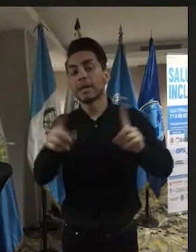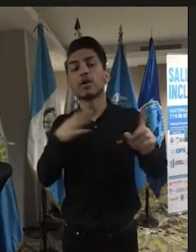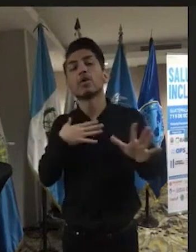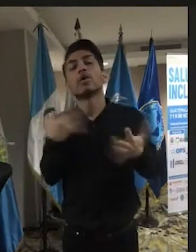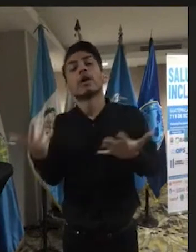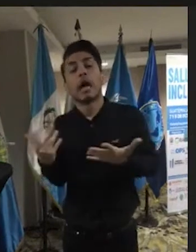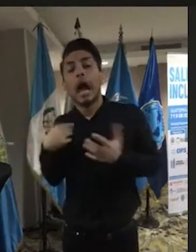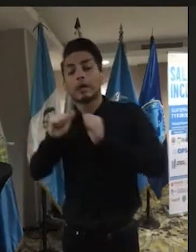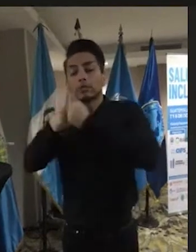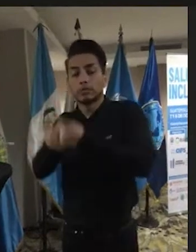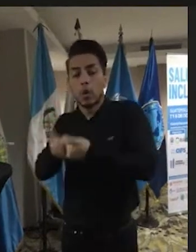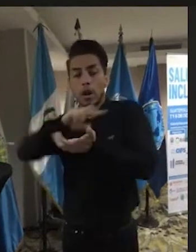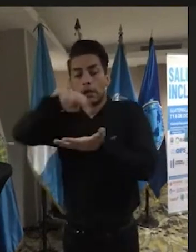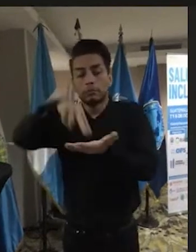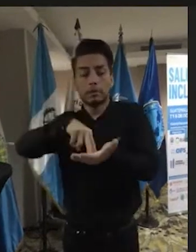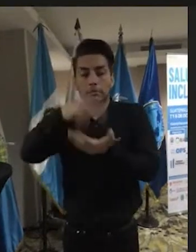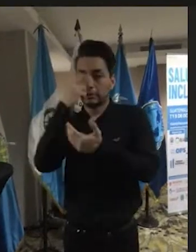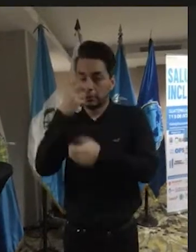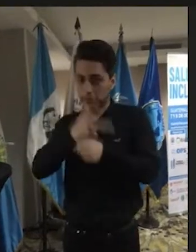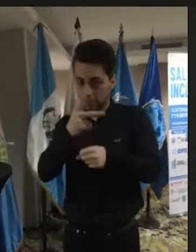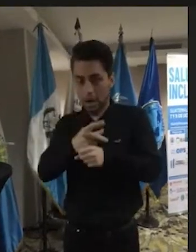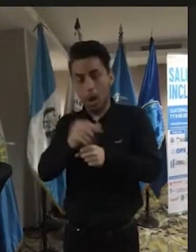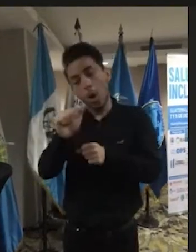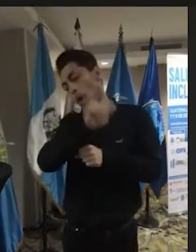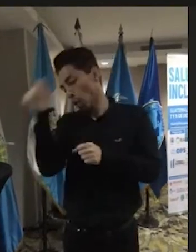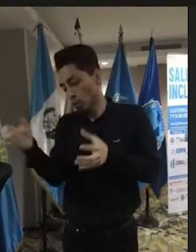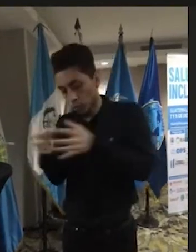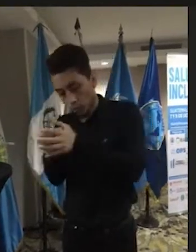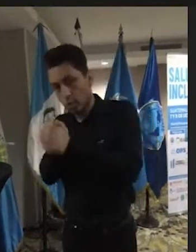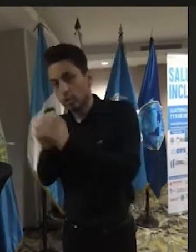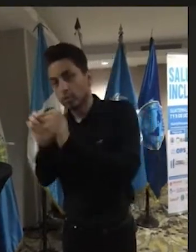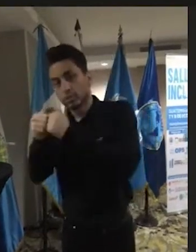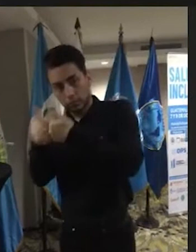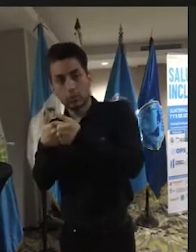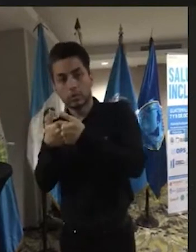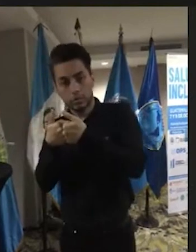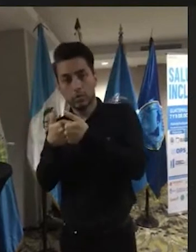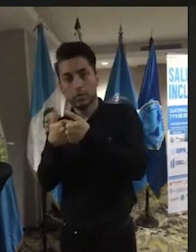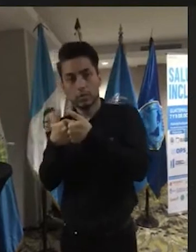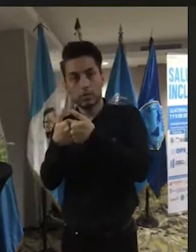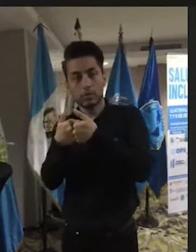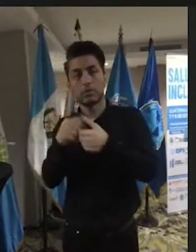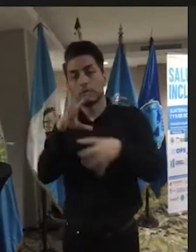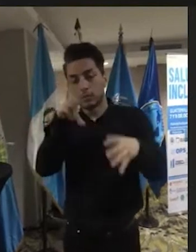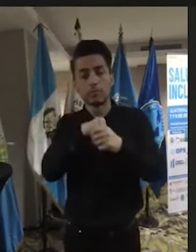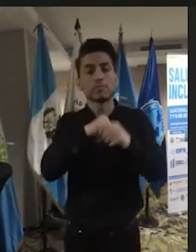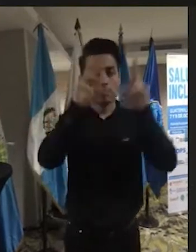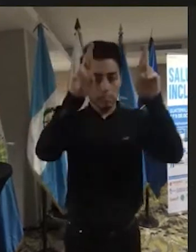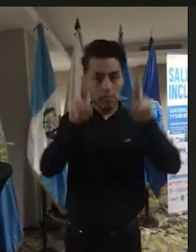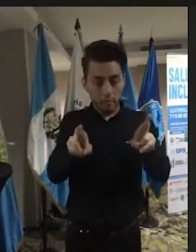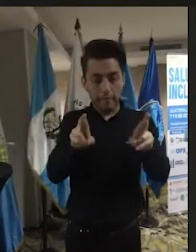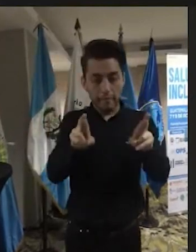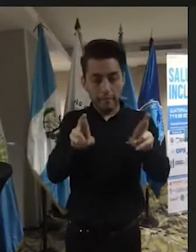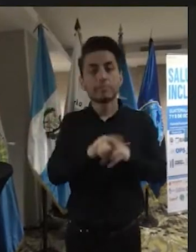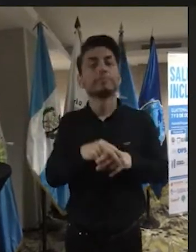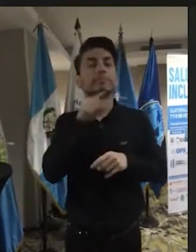Asociación Nacional de Ciegos de Guatemala. Otra organización miembro de la RIADIS. Pero